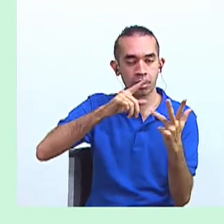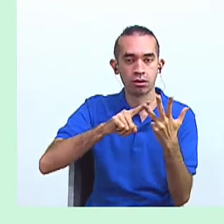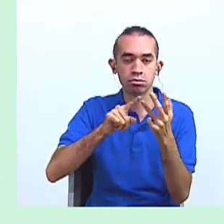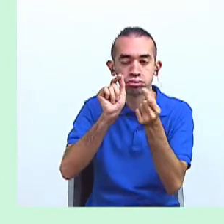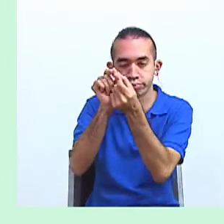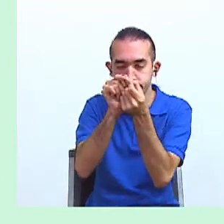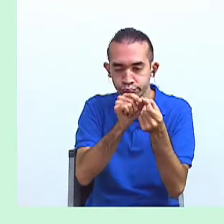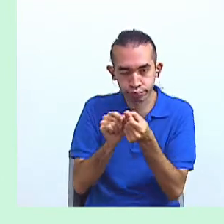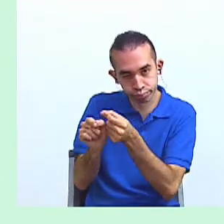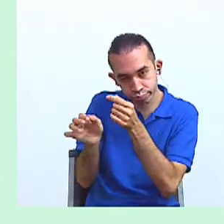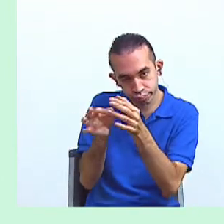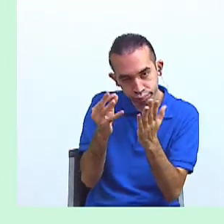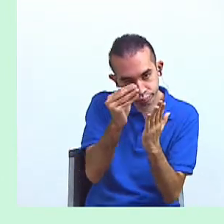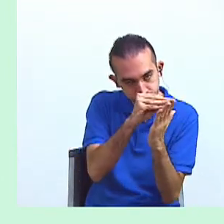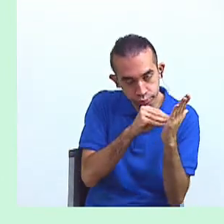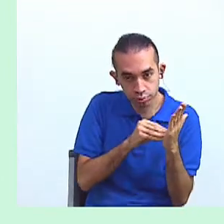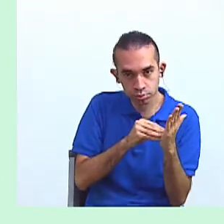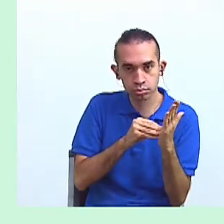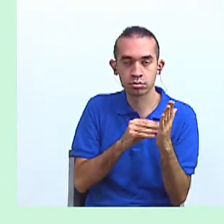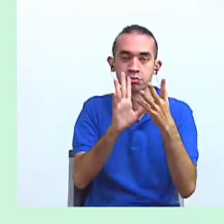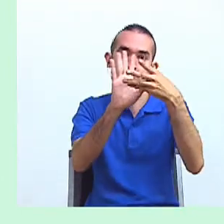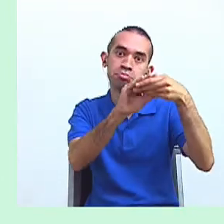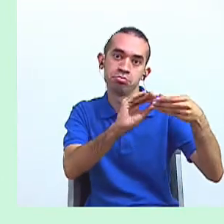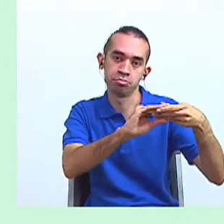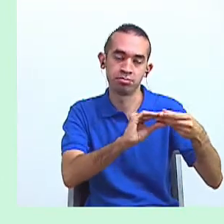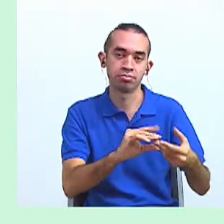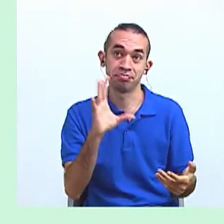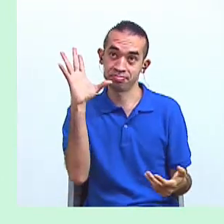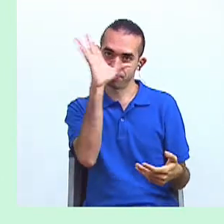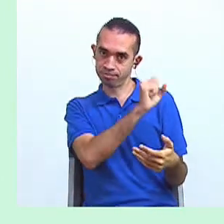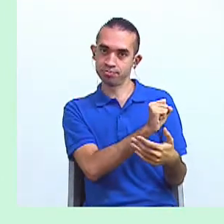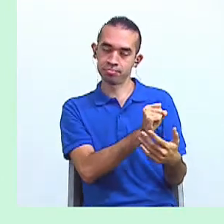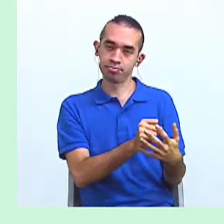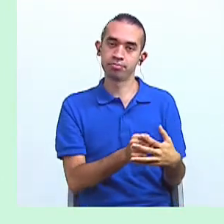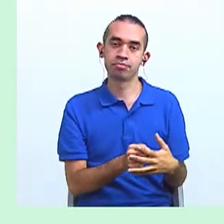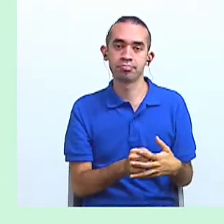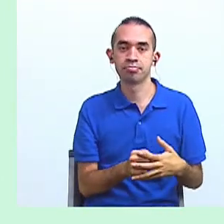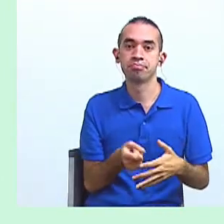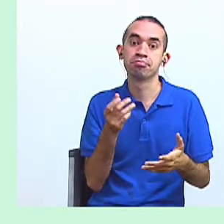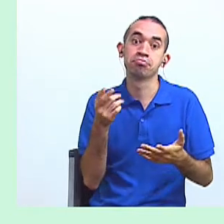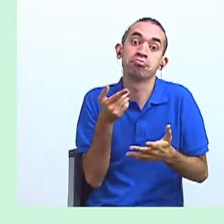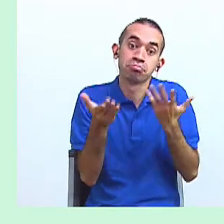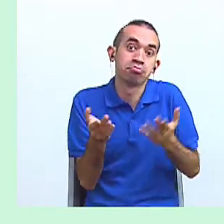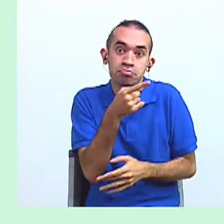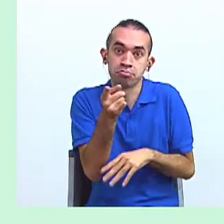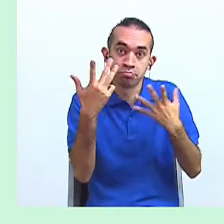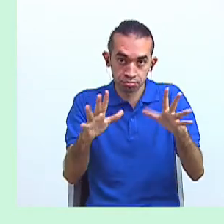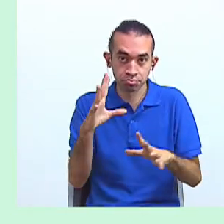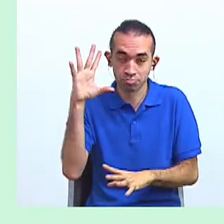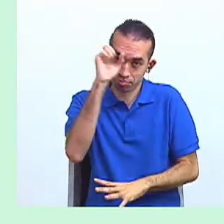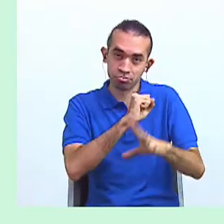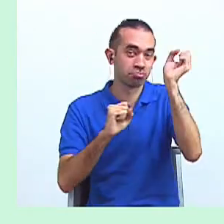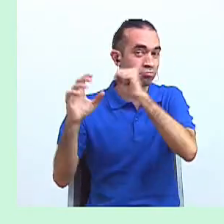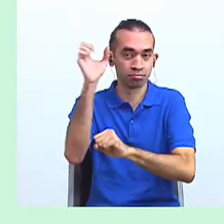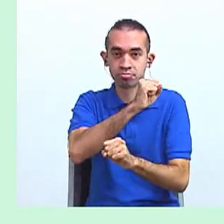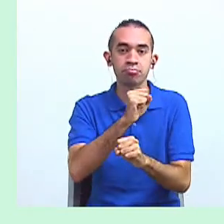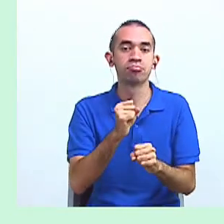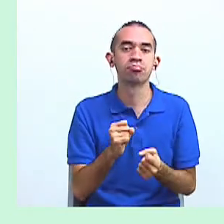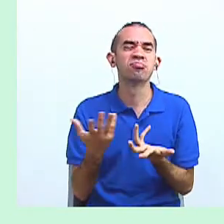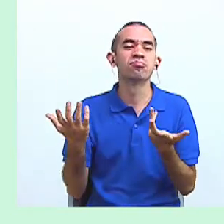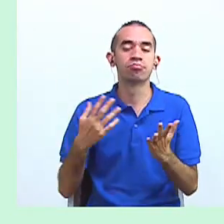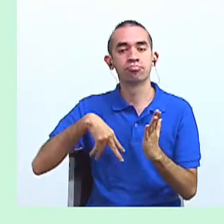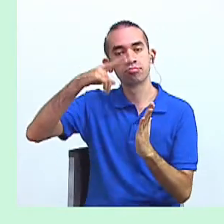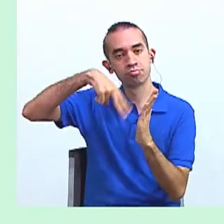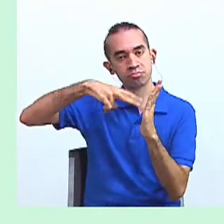detallado. Bien, posiblemente ustedes han visto estas características en la